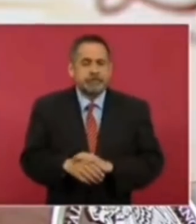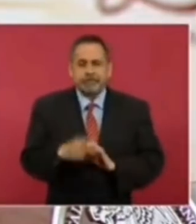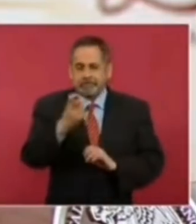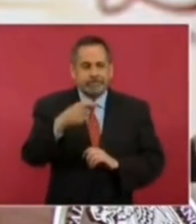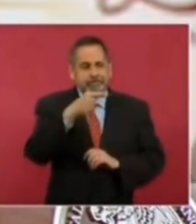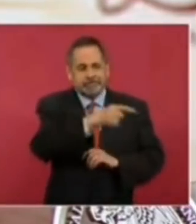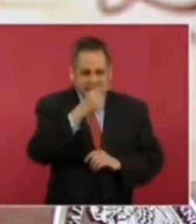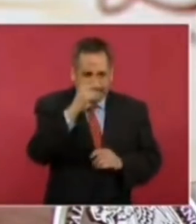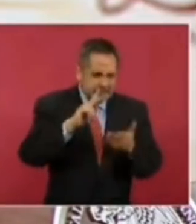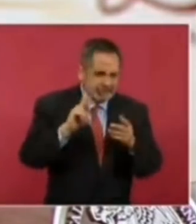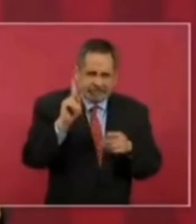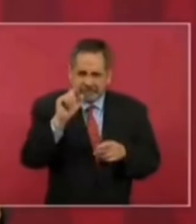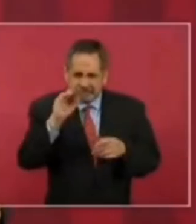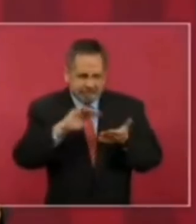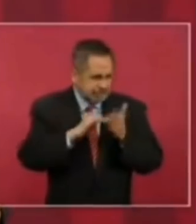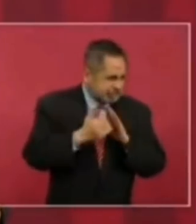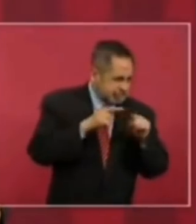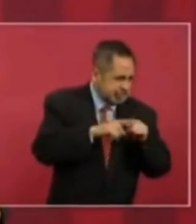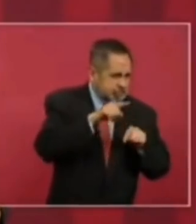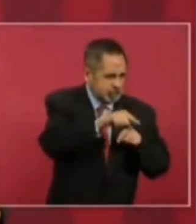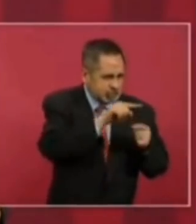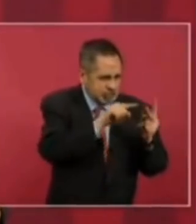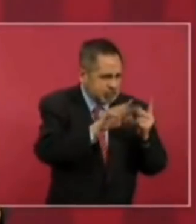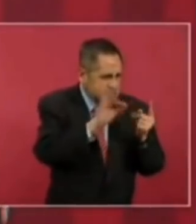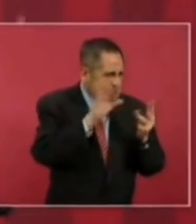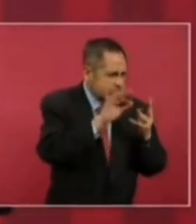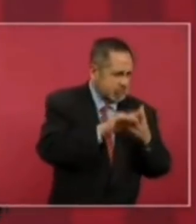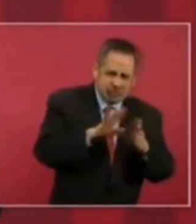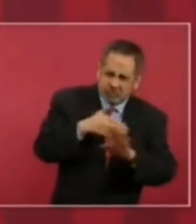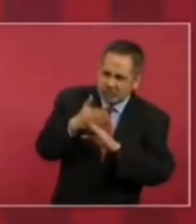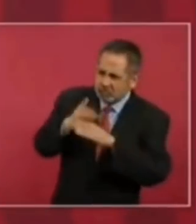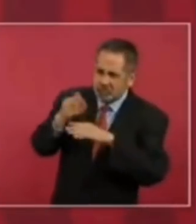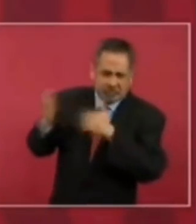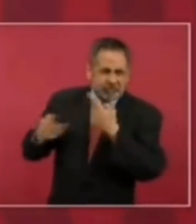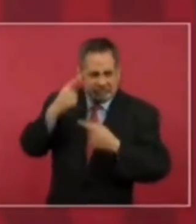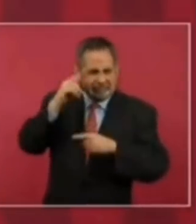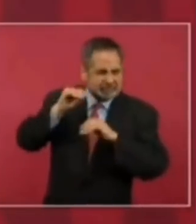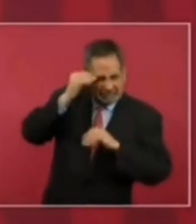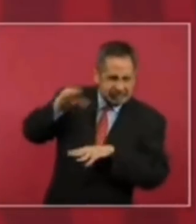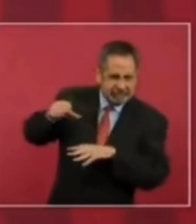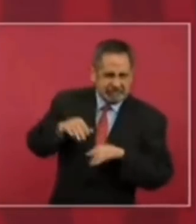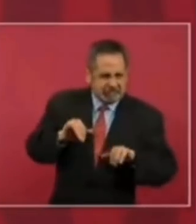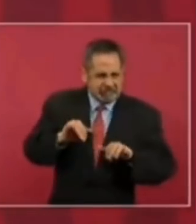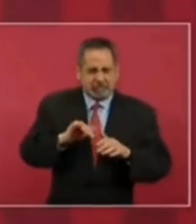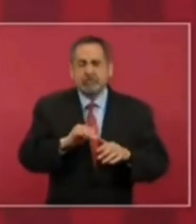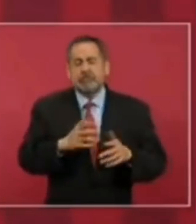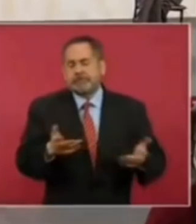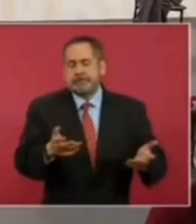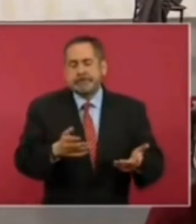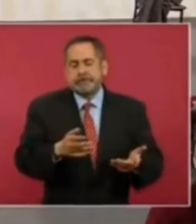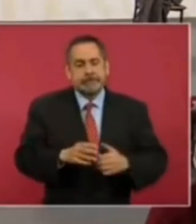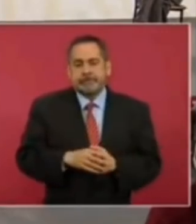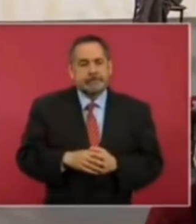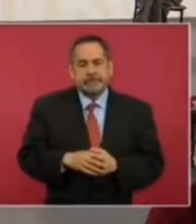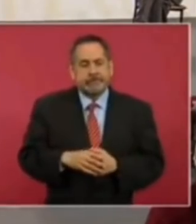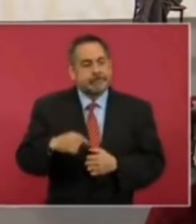Obrador simplemente le dio a notar que estaba criticando a este gobierno por la agresión que según